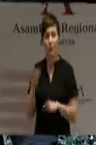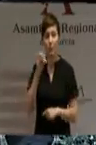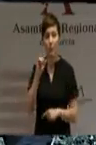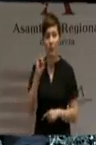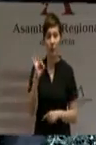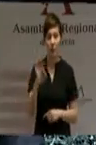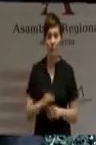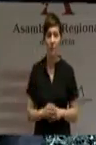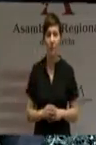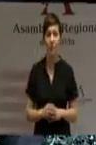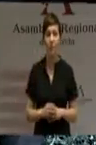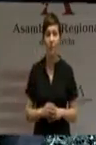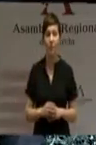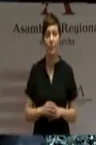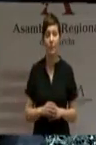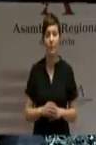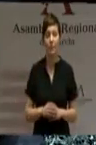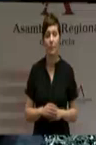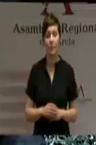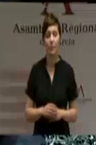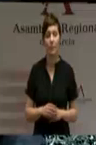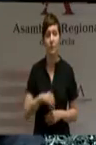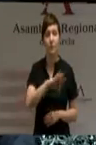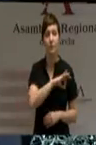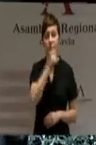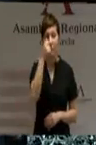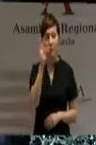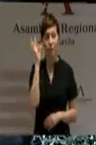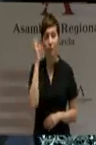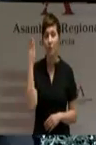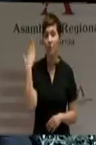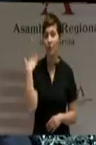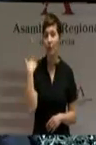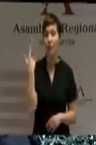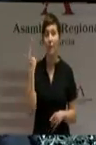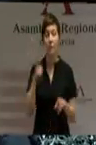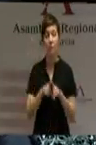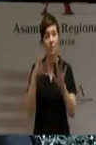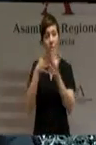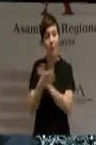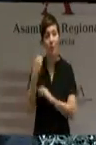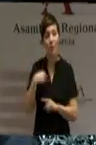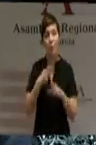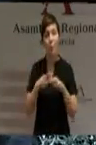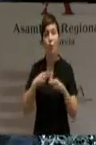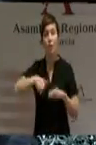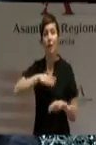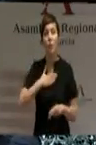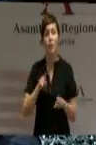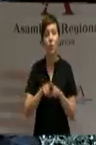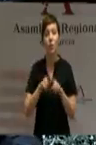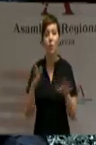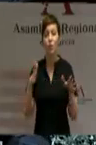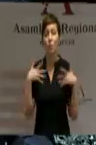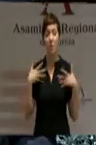Como vimos ayer, señorías, no hay sorpresas en nuestras políticas. Hay certezas